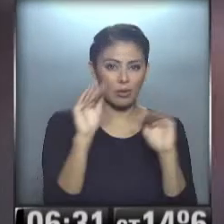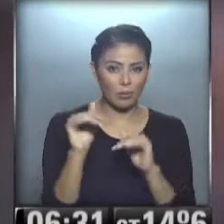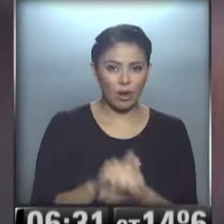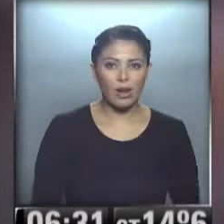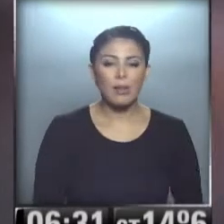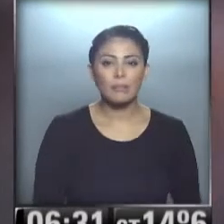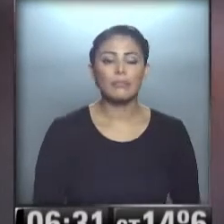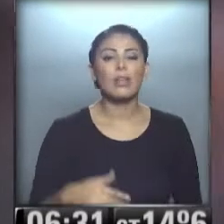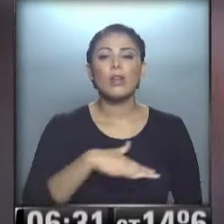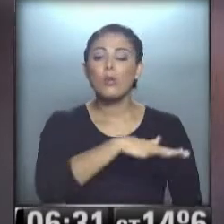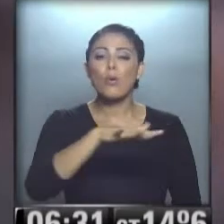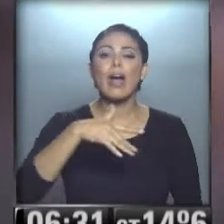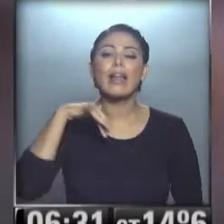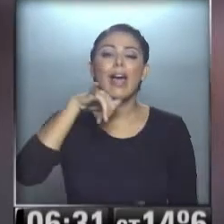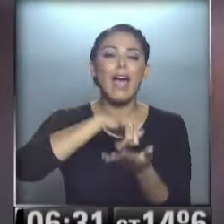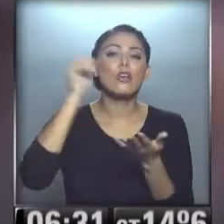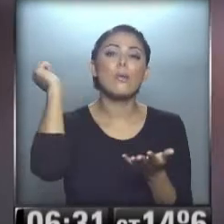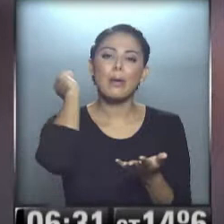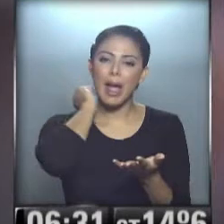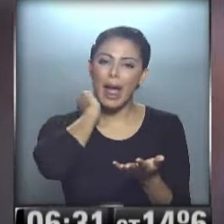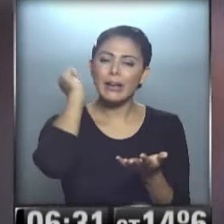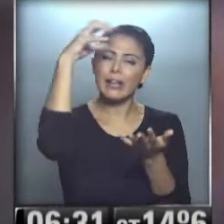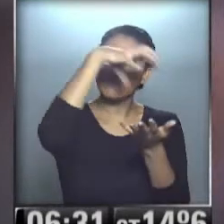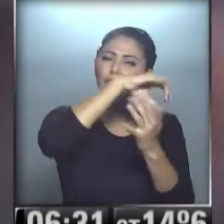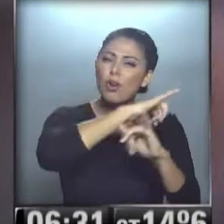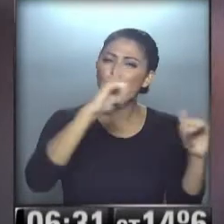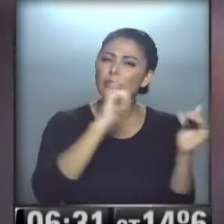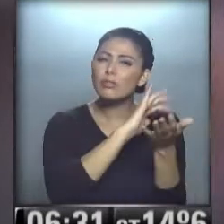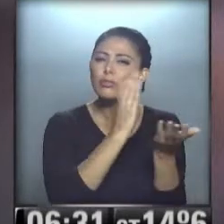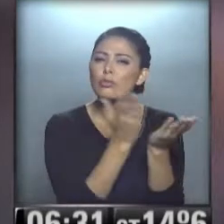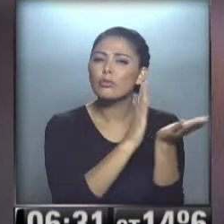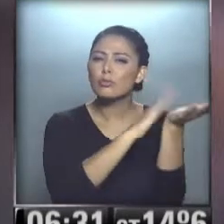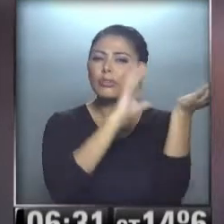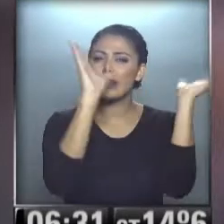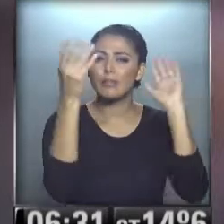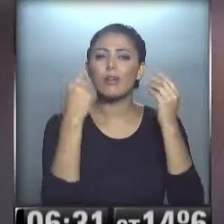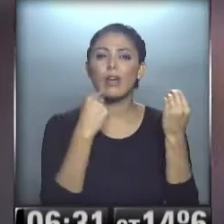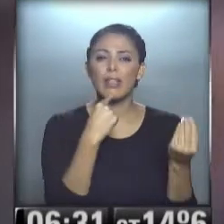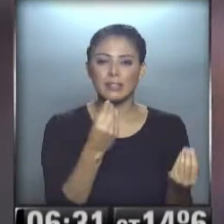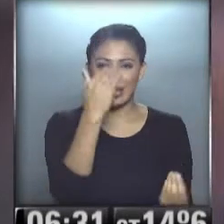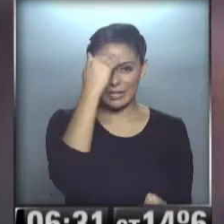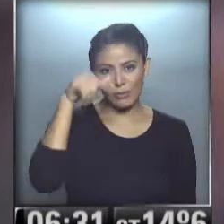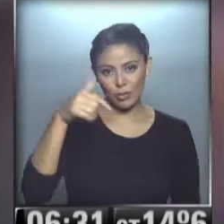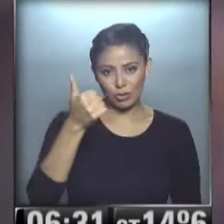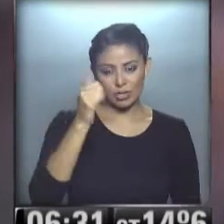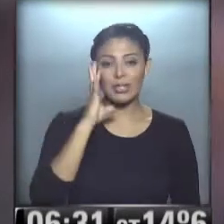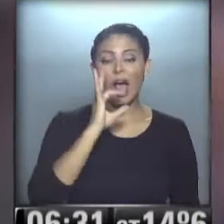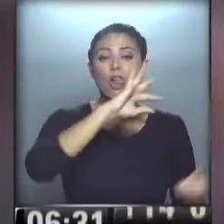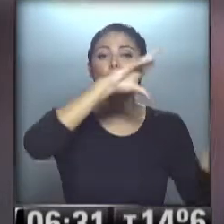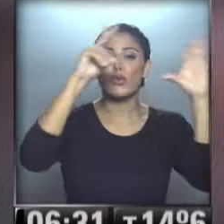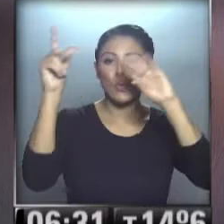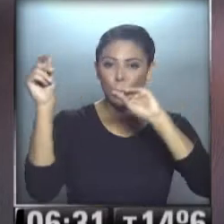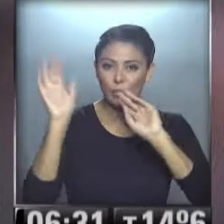Aeroparque, ¿qué está registrando el observador? 15-6 el cielito, parcialmente